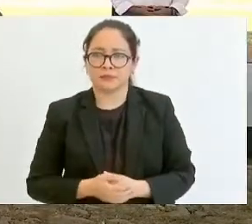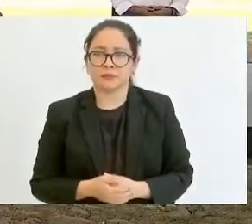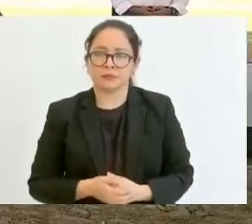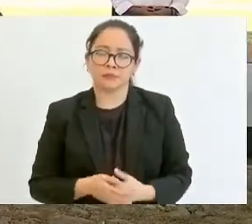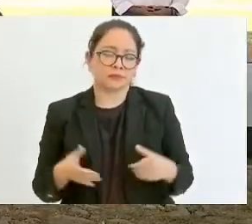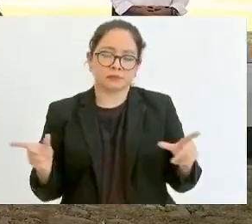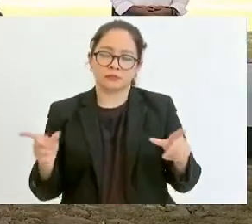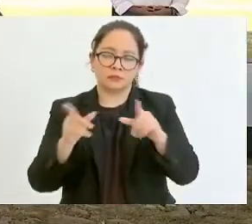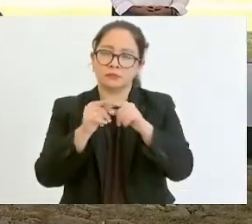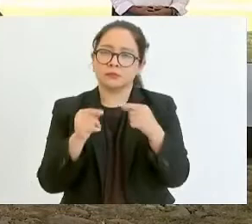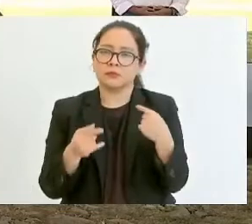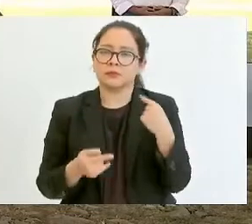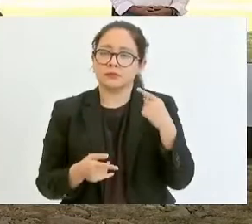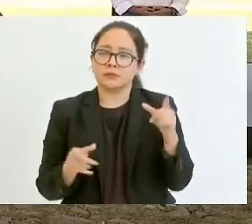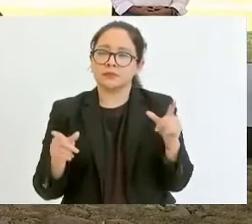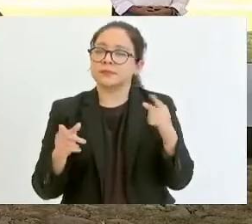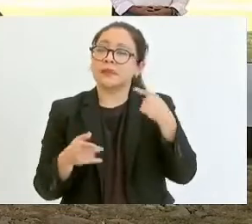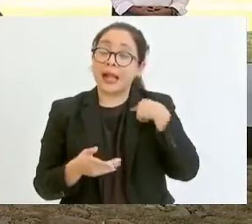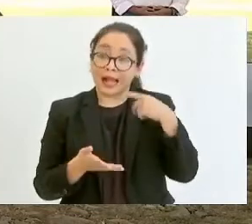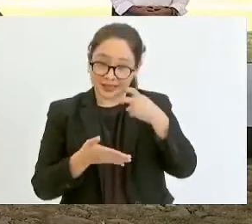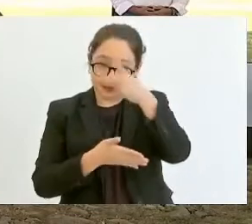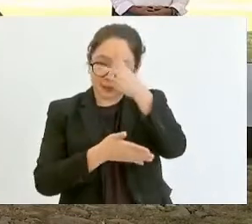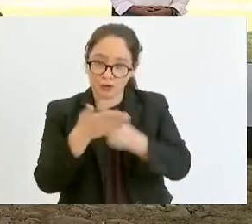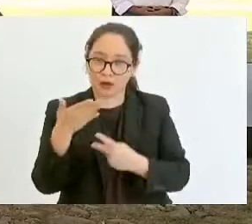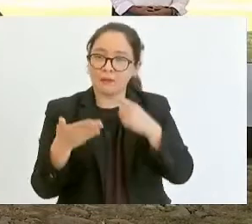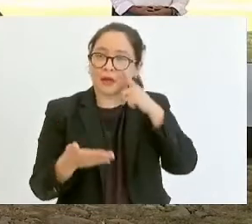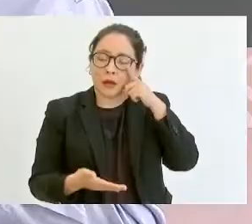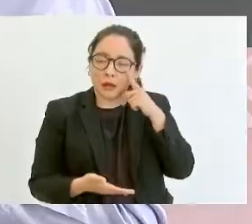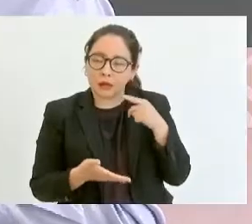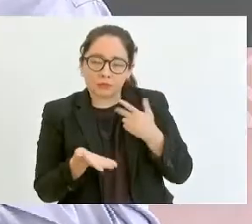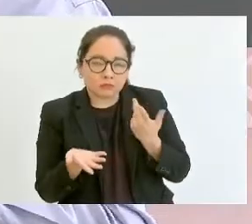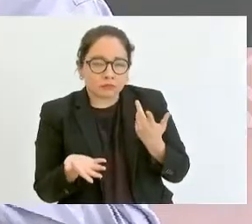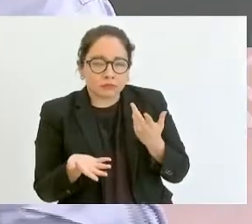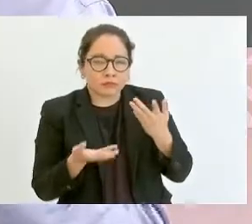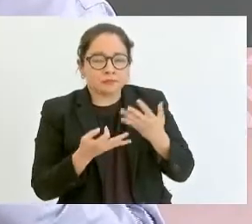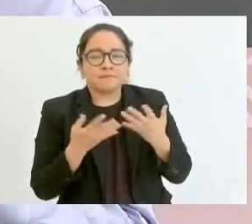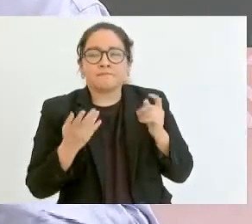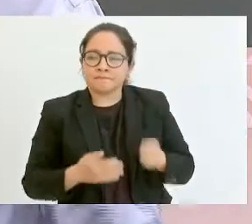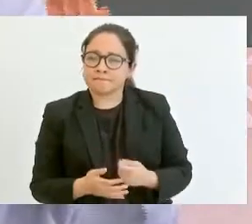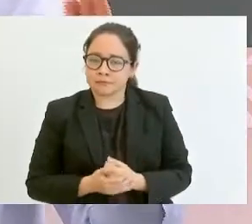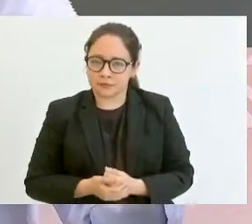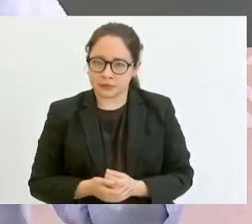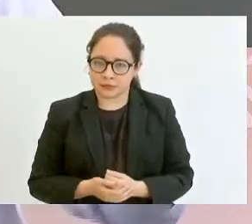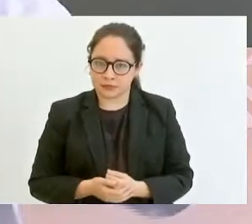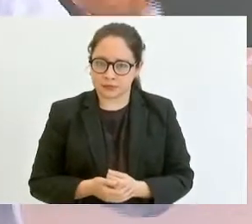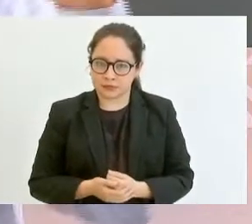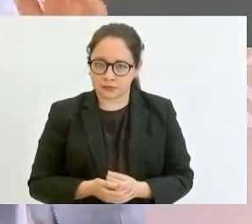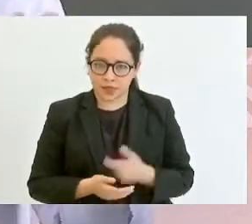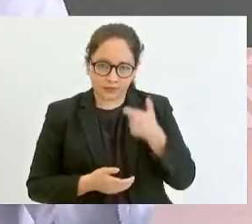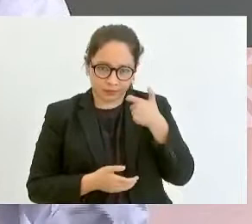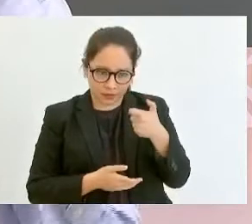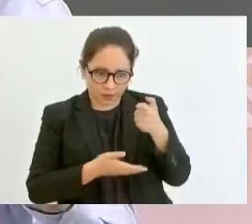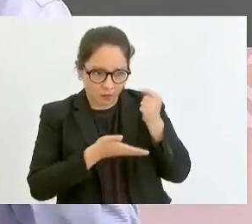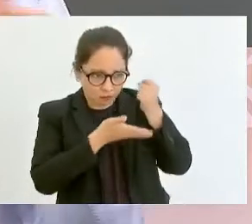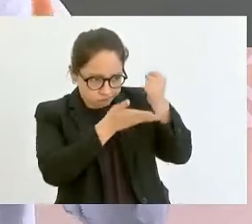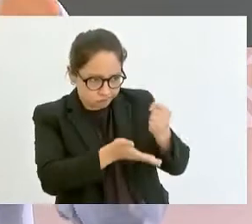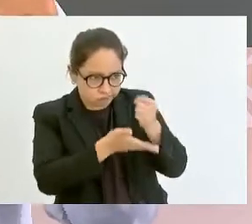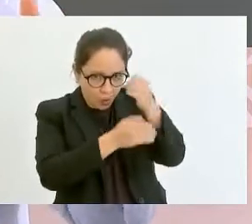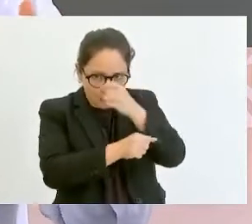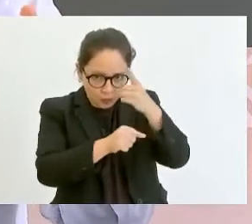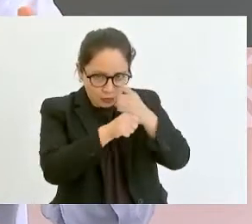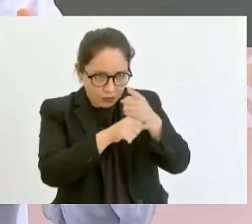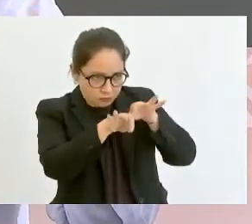Este programa apoya la dispersión de liquidez sin intermediarios y con oportunidad